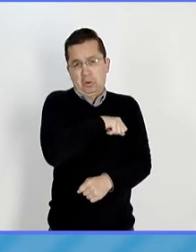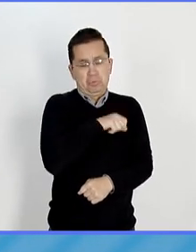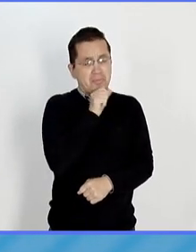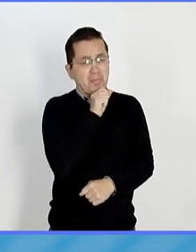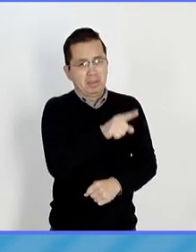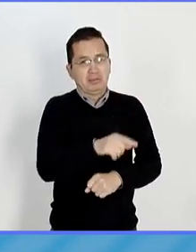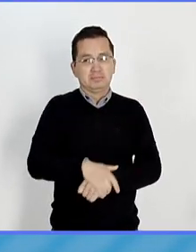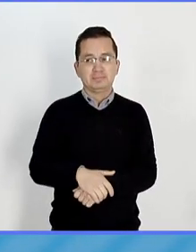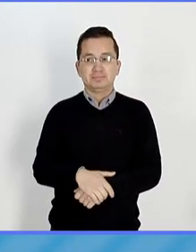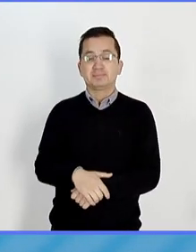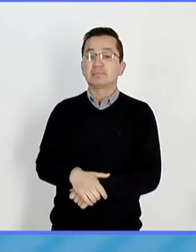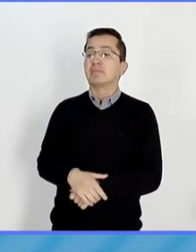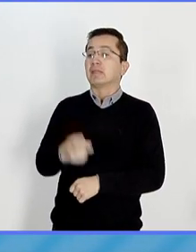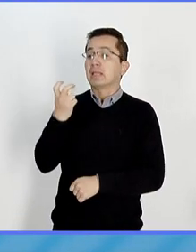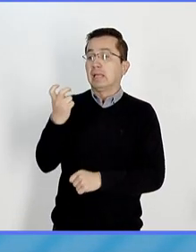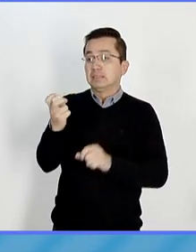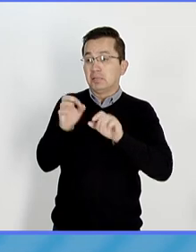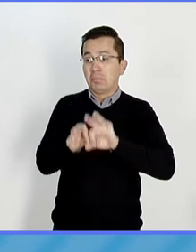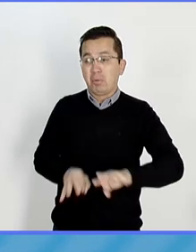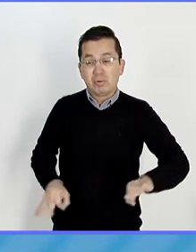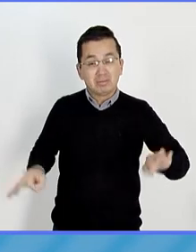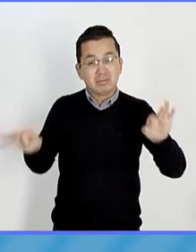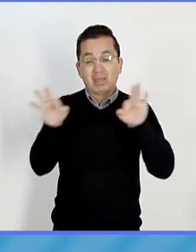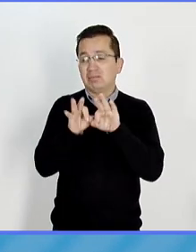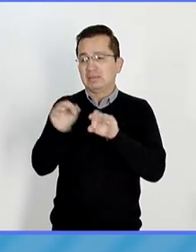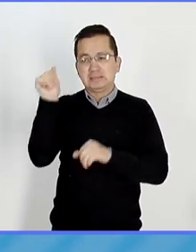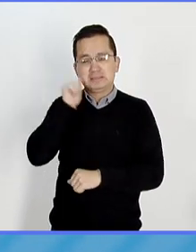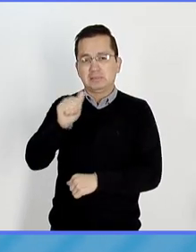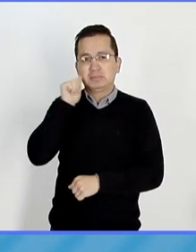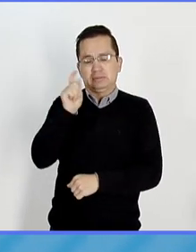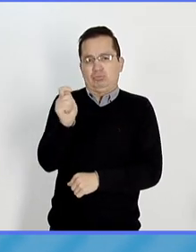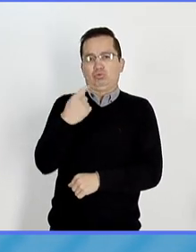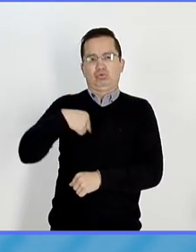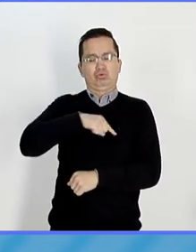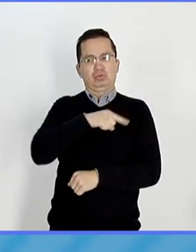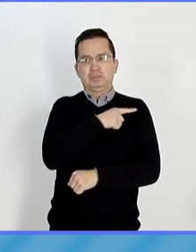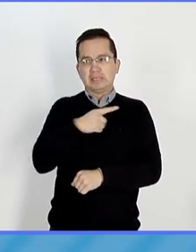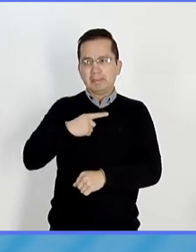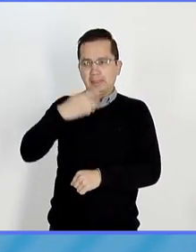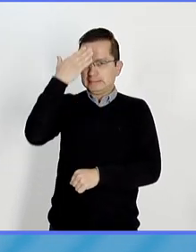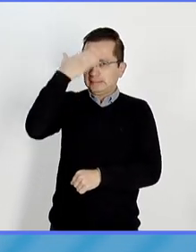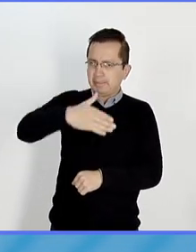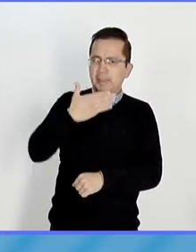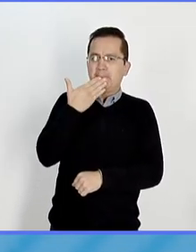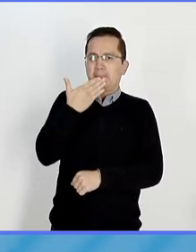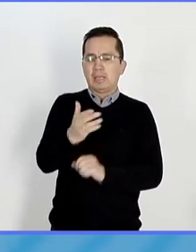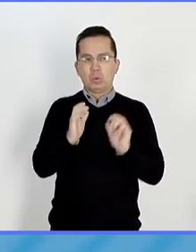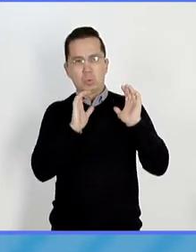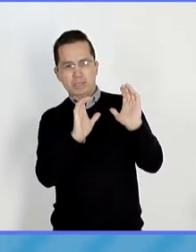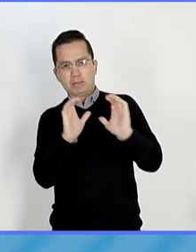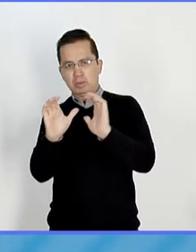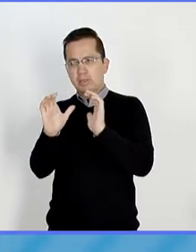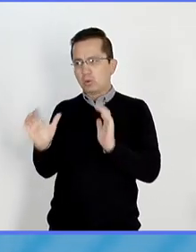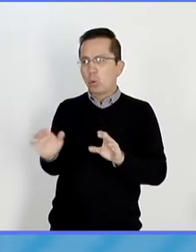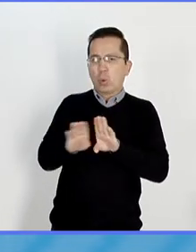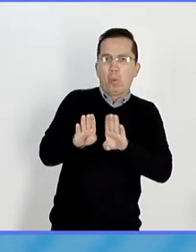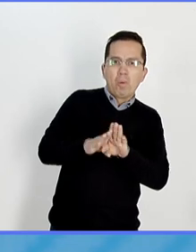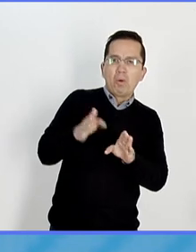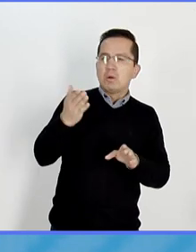importantísimo justo mantener este equilibrio, estar informados, mantenernos atentos y, por supuesto, cuidarnos como sucede con el uso del